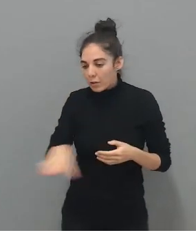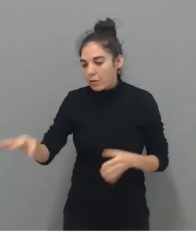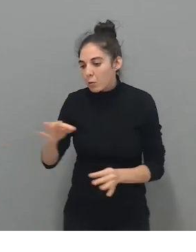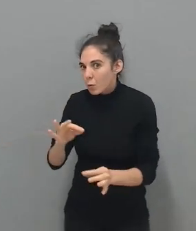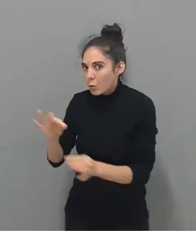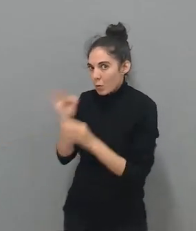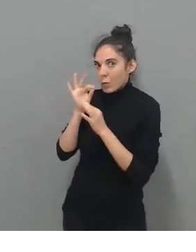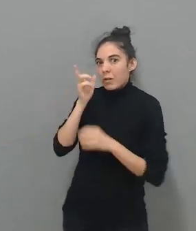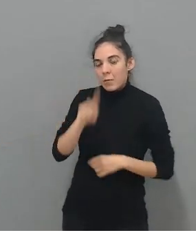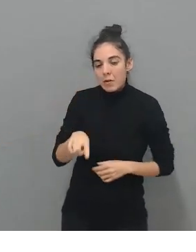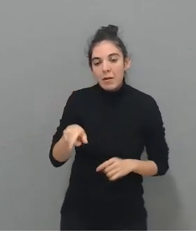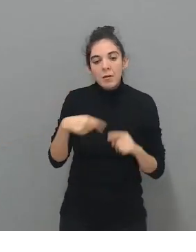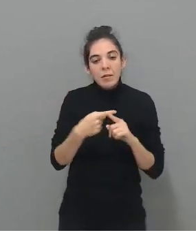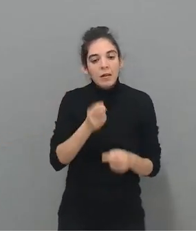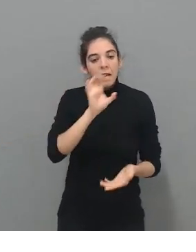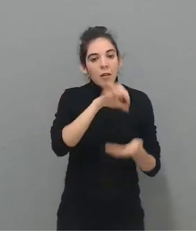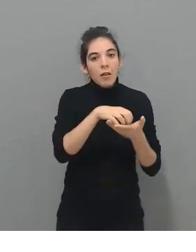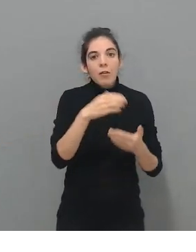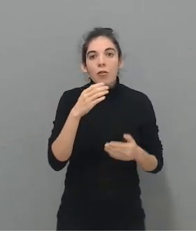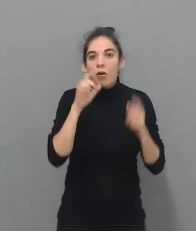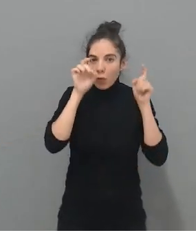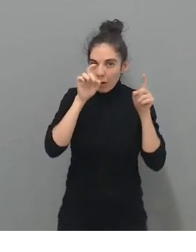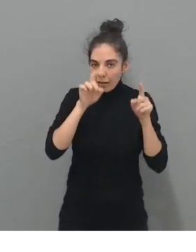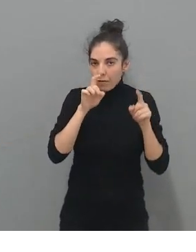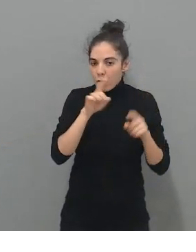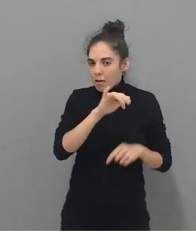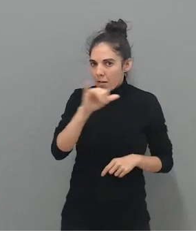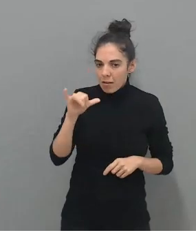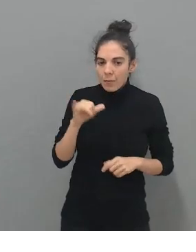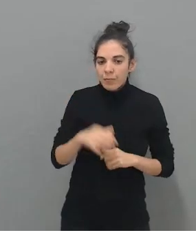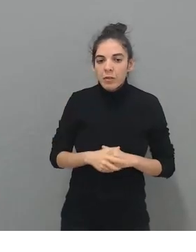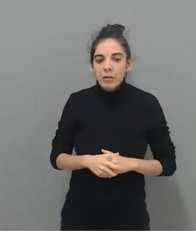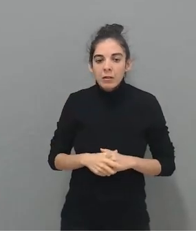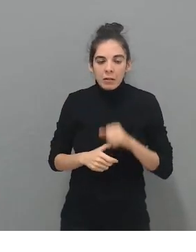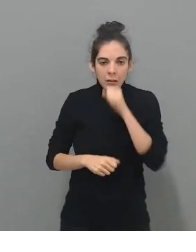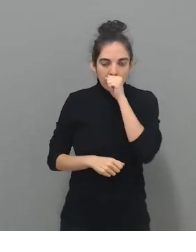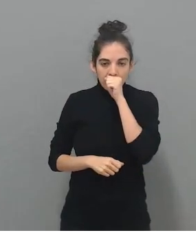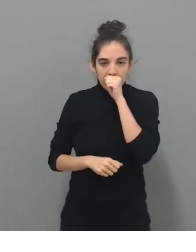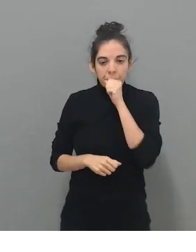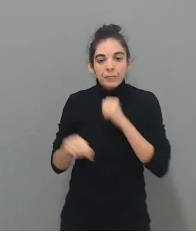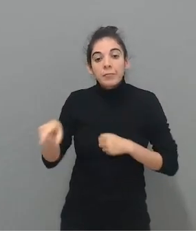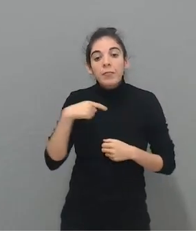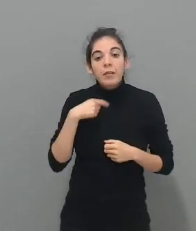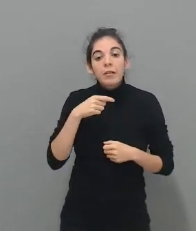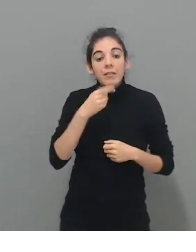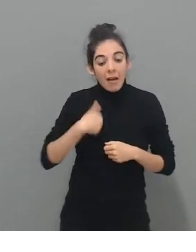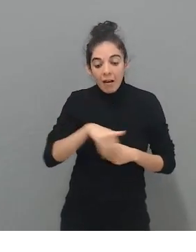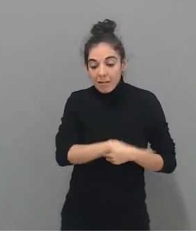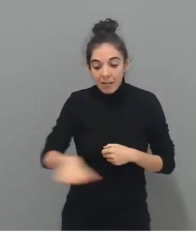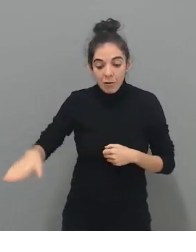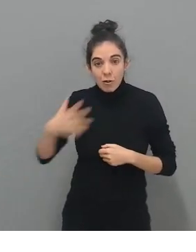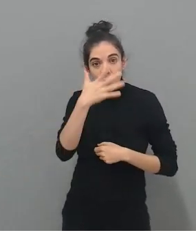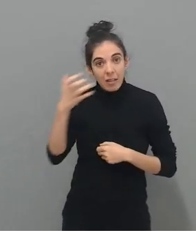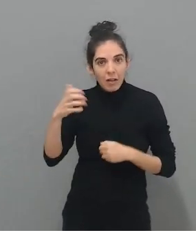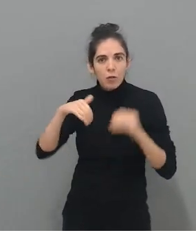en centros educativos. Más de 500 niños tratados y más de 3.000 horas de terapia, que son muchas más de 3.000 horas